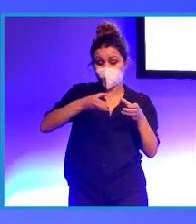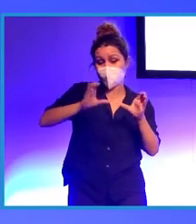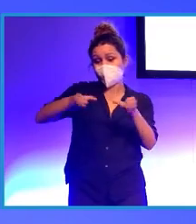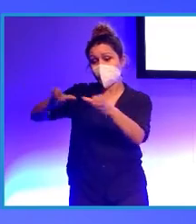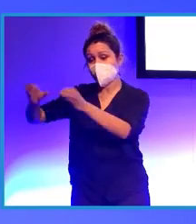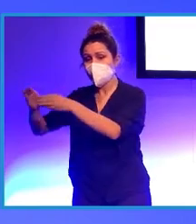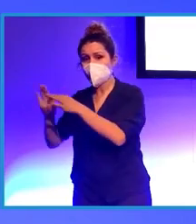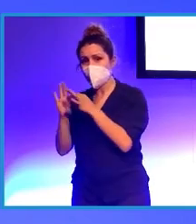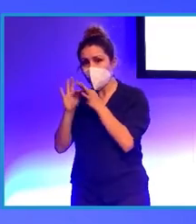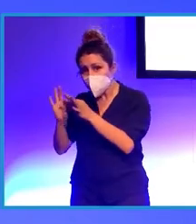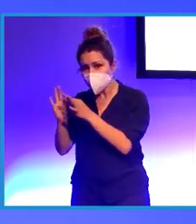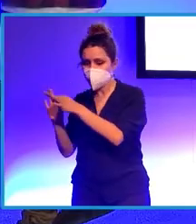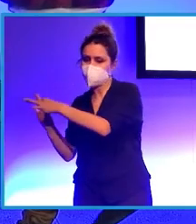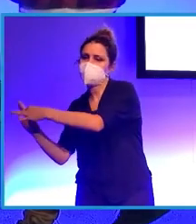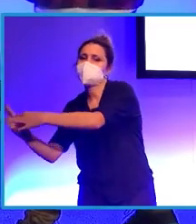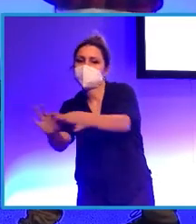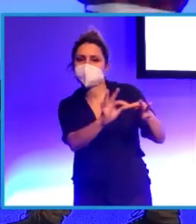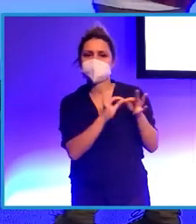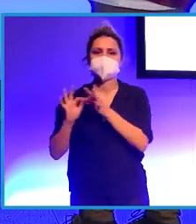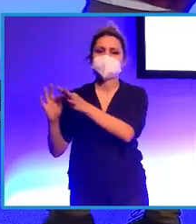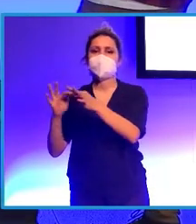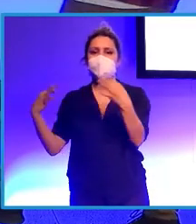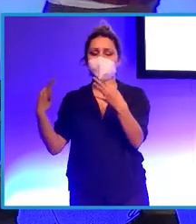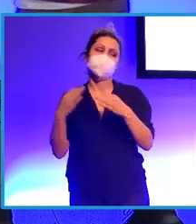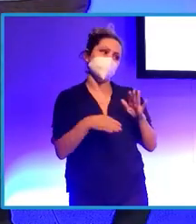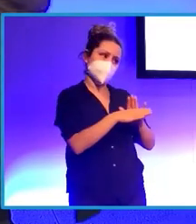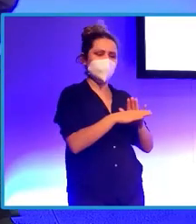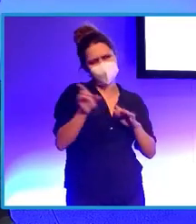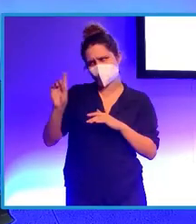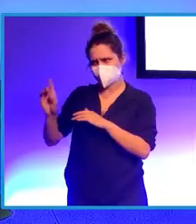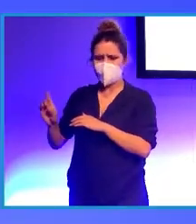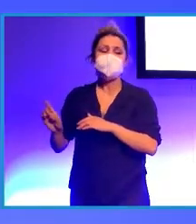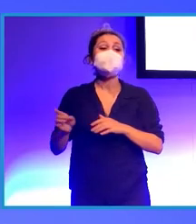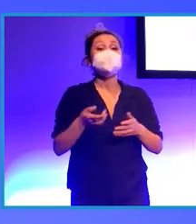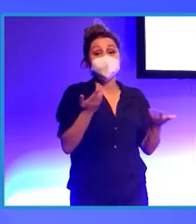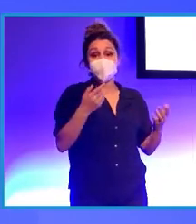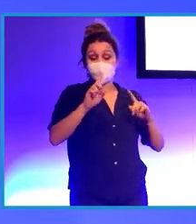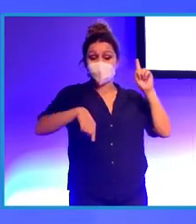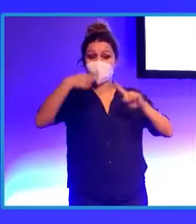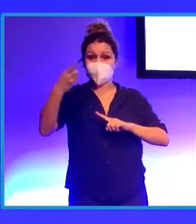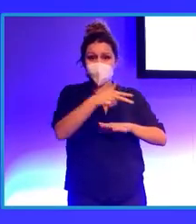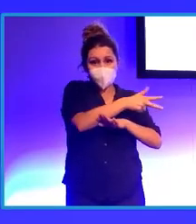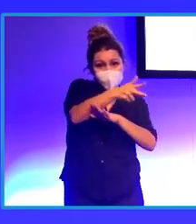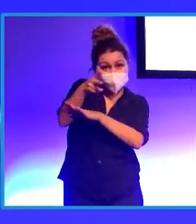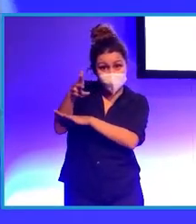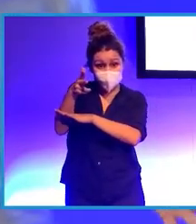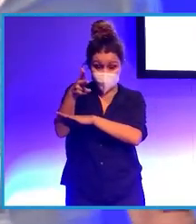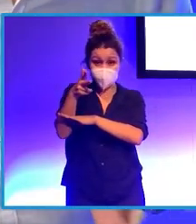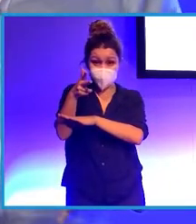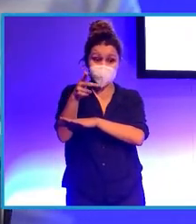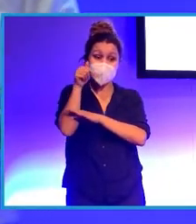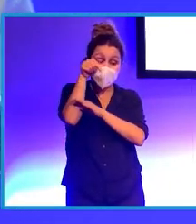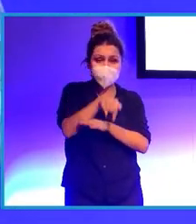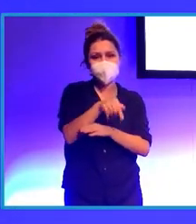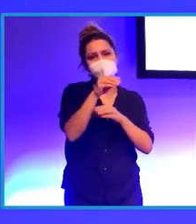riguroso. Dejo que continúe. Sí, no, no, y después de eso, llegamos abajo, llegamos al control de realización y ahí es donde se programa